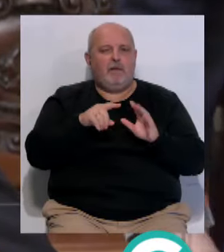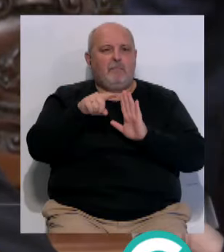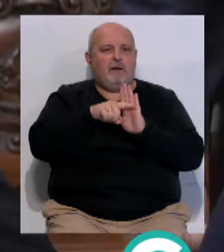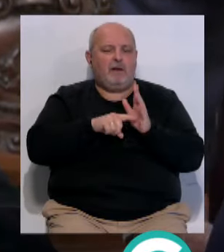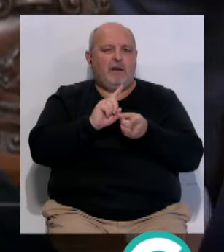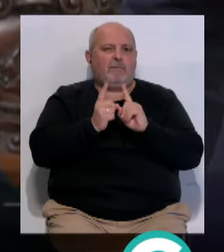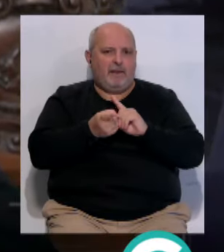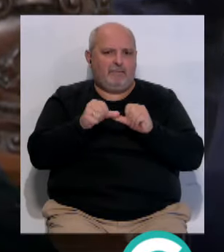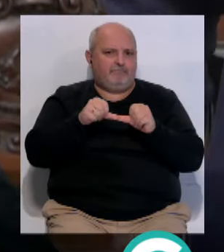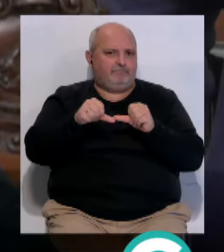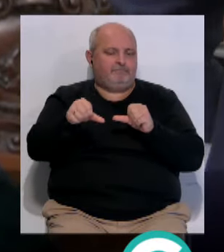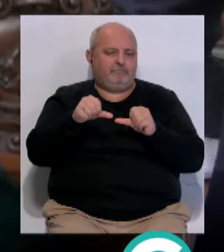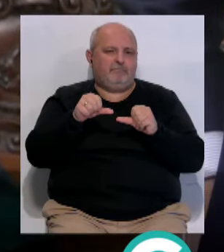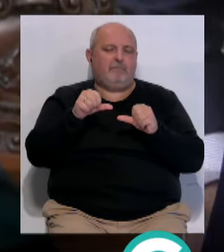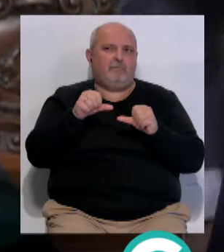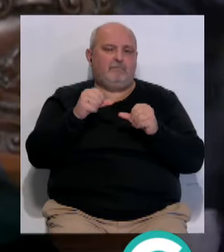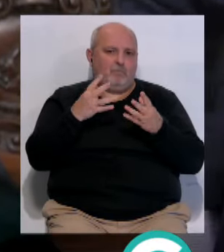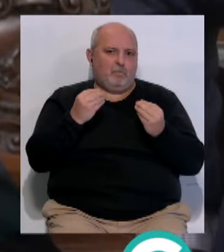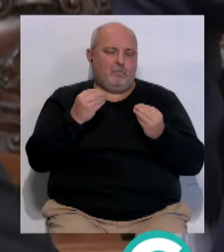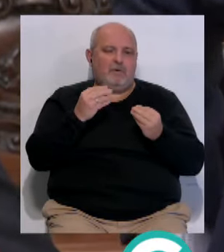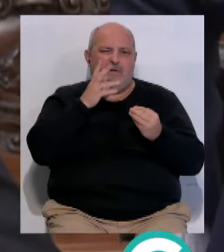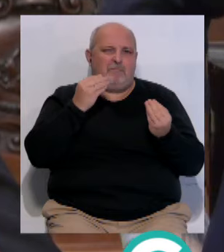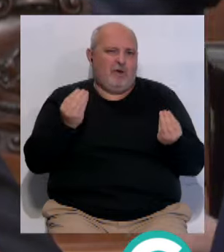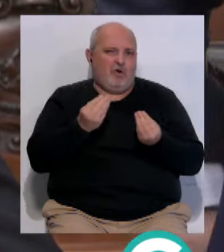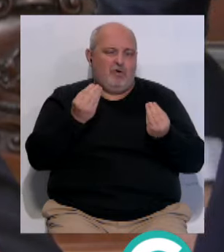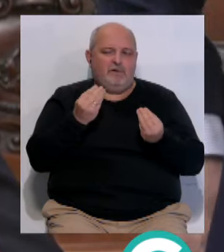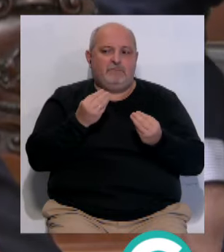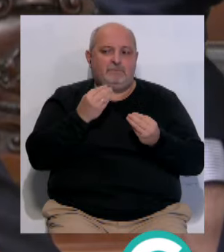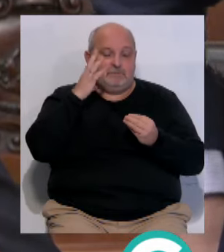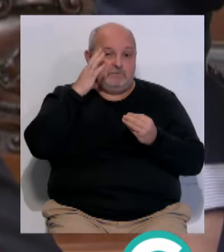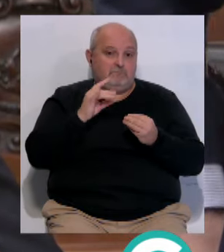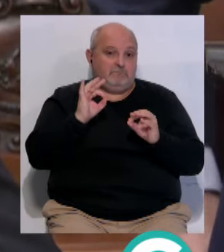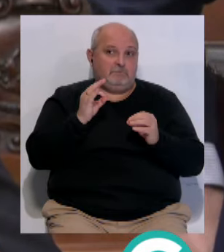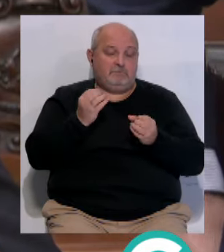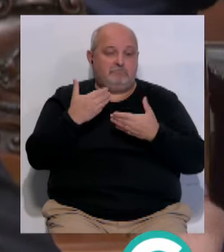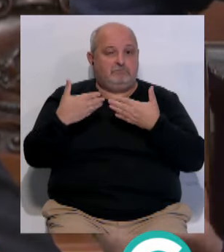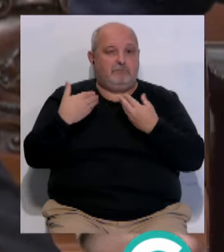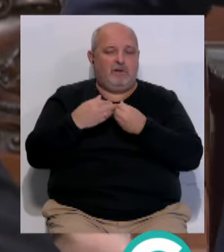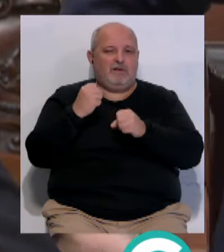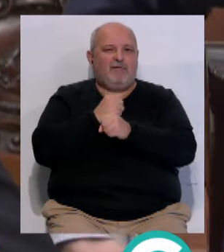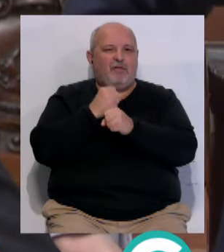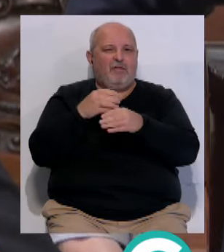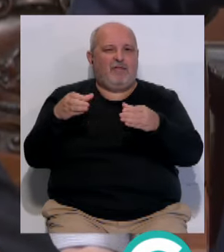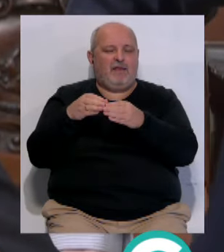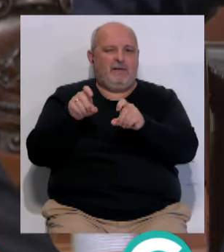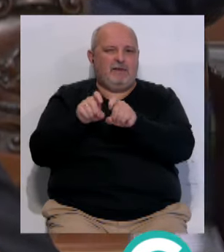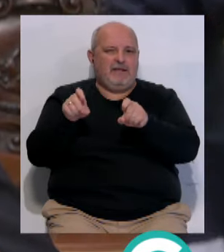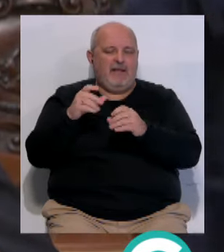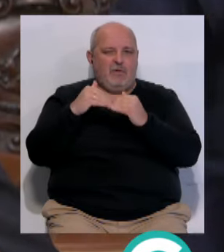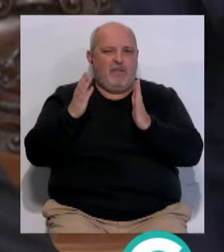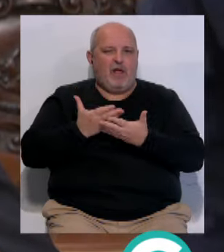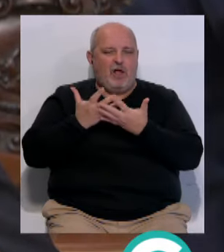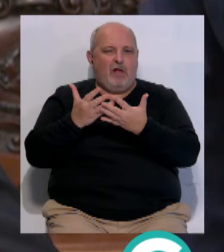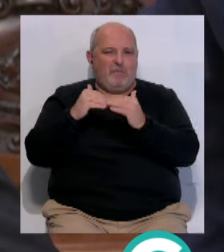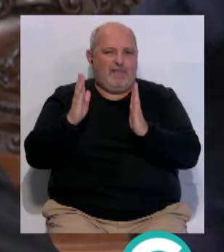cambiado... ...va a cambiar mucho... ...y para mejor... ...eso creo yo... ...eso es lo que vamos a hablar también... ...con los trabajadores... ...con los técnicos... ...y